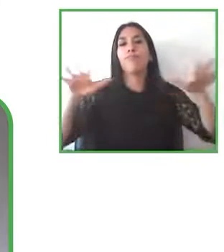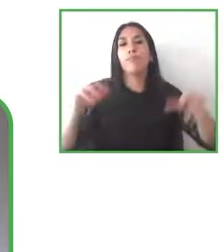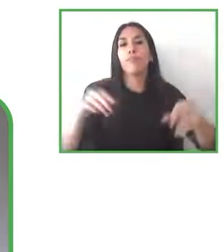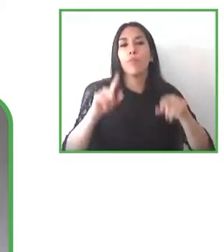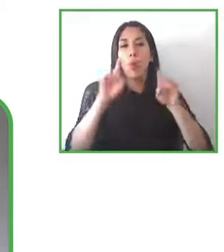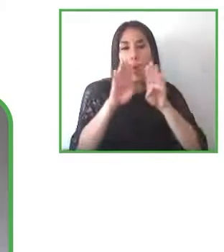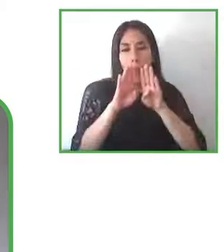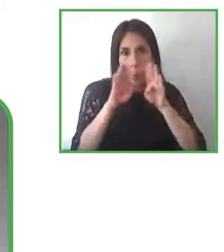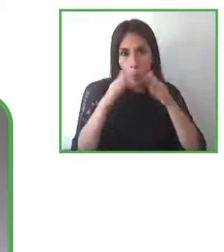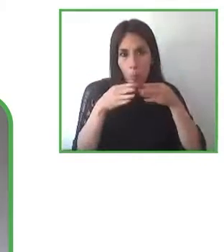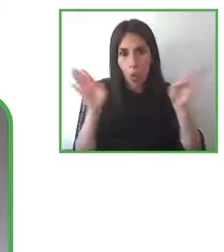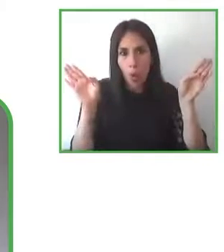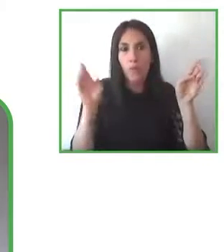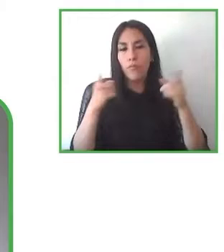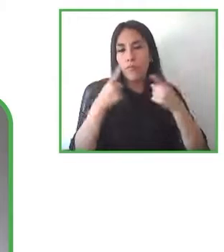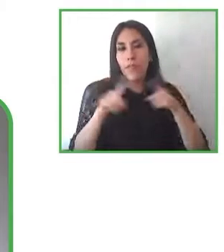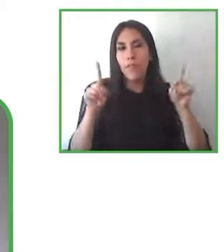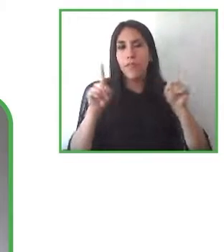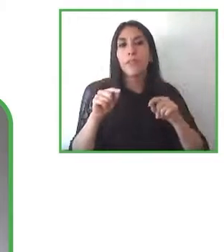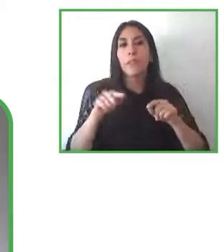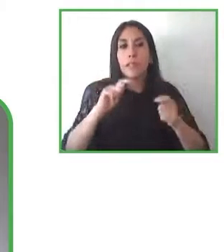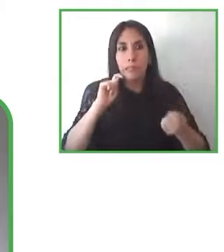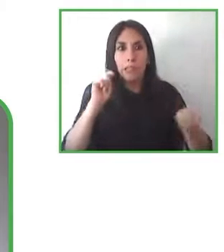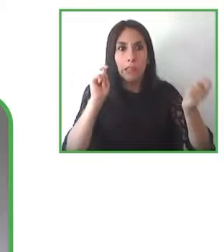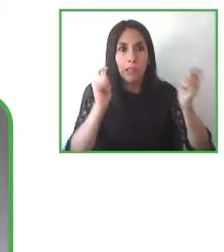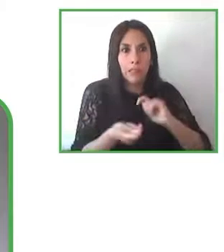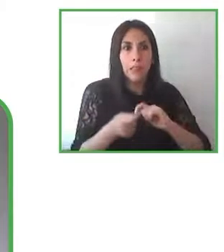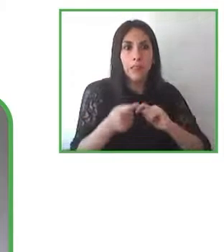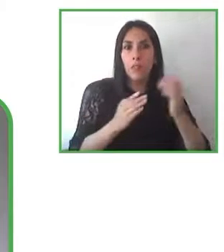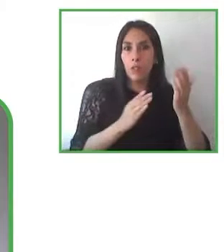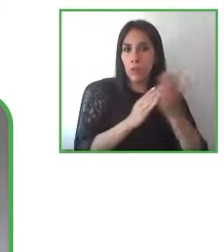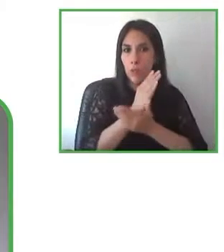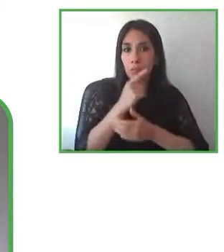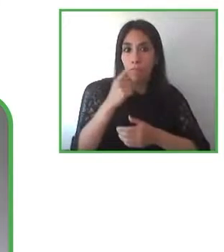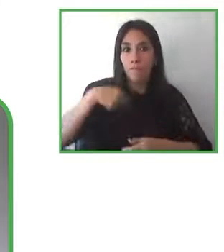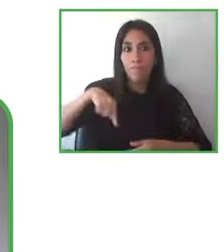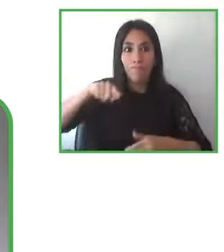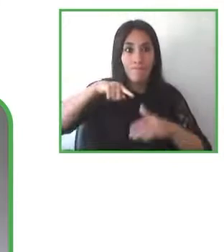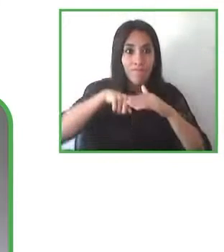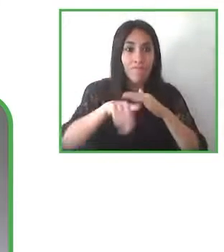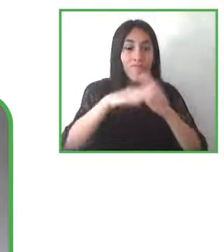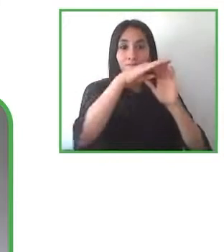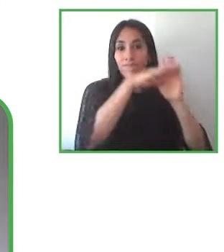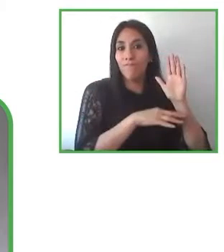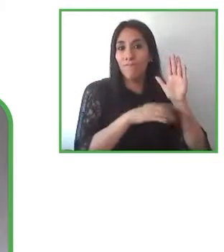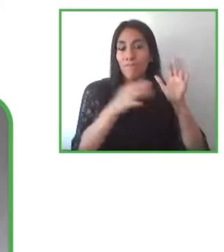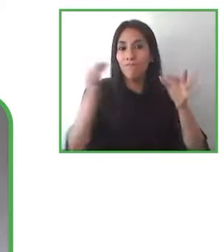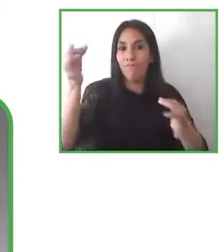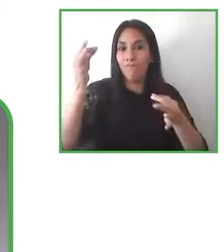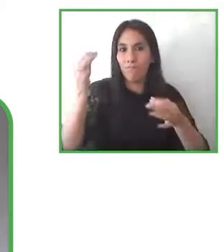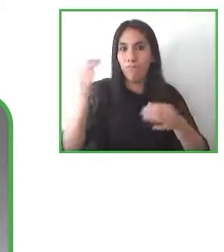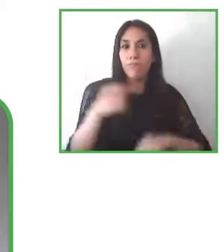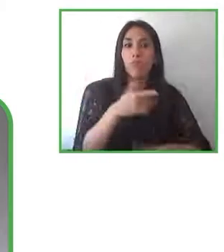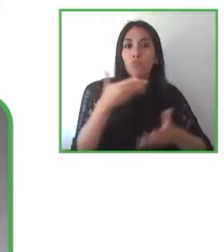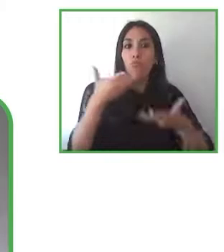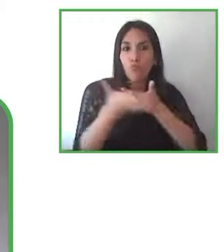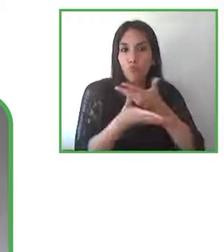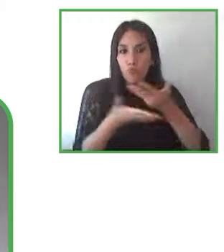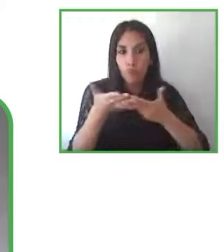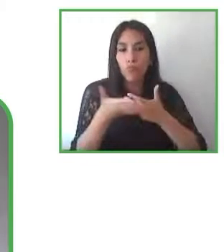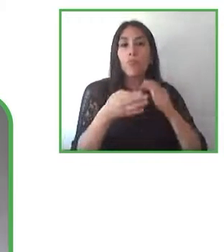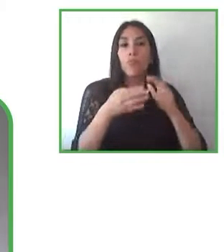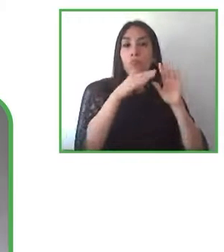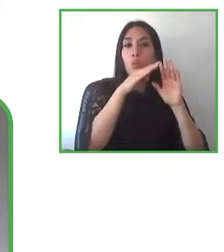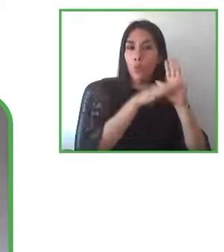para nosotros el material que mantenemos más actualizado son justamente las fichas temáticas porque nos permiten dirigir